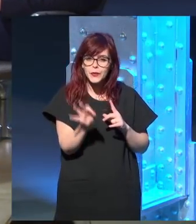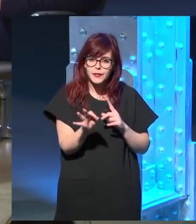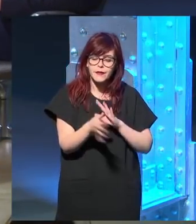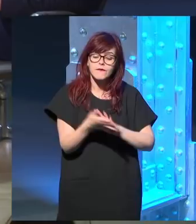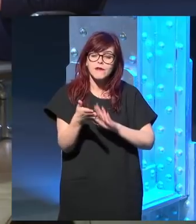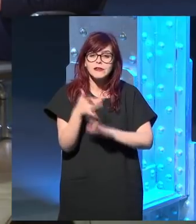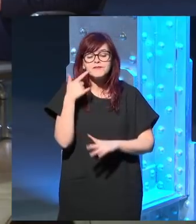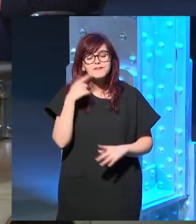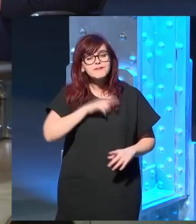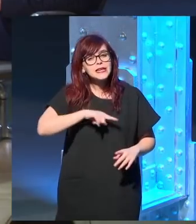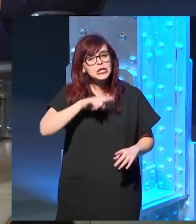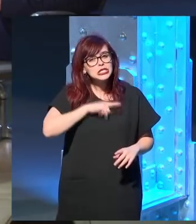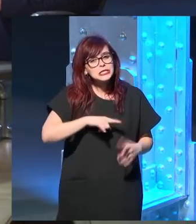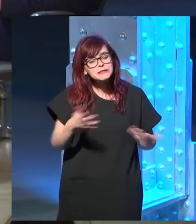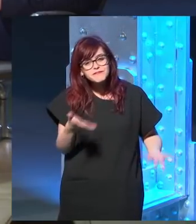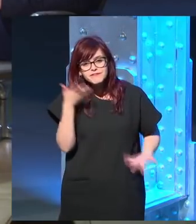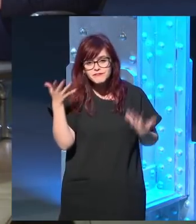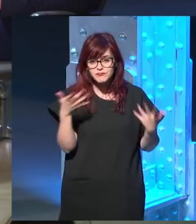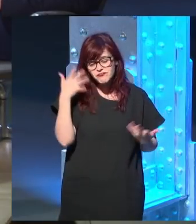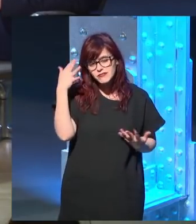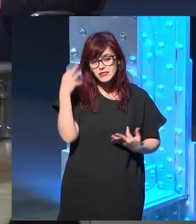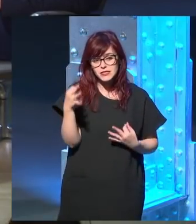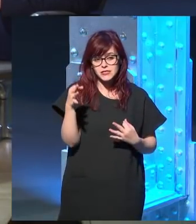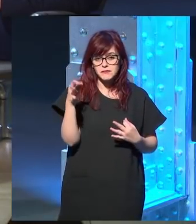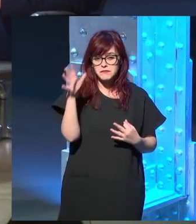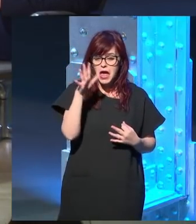inconscientemente yo había hecho